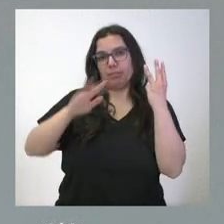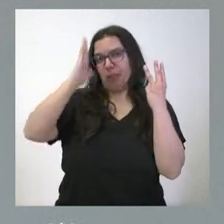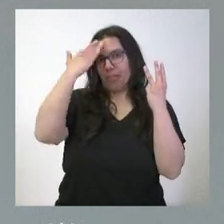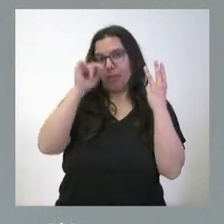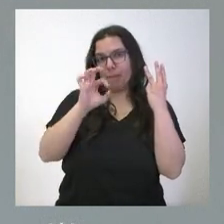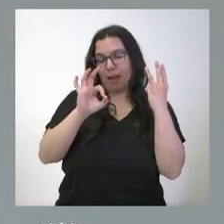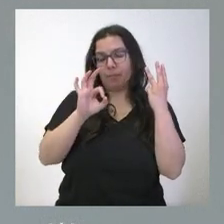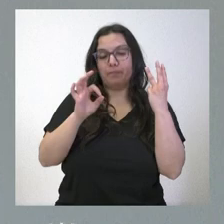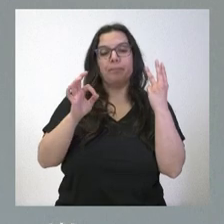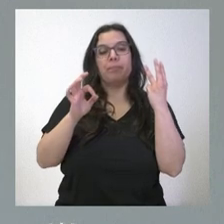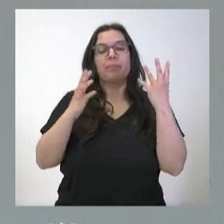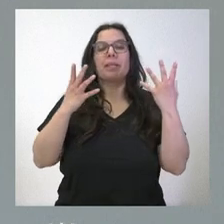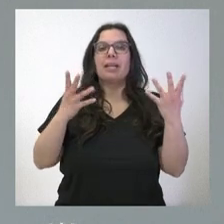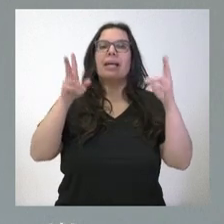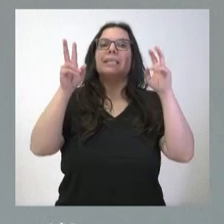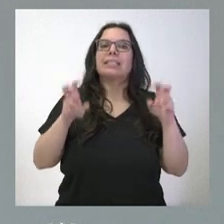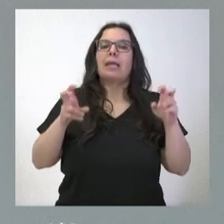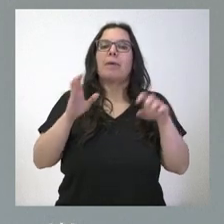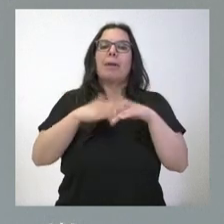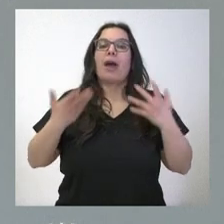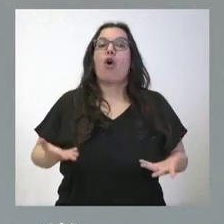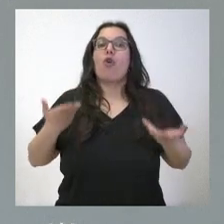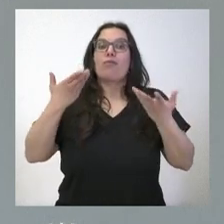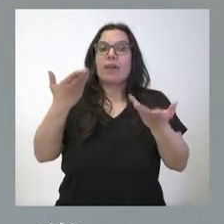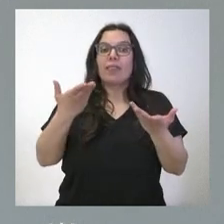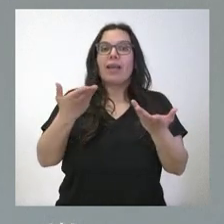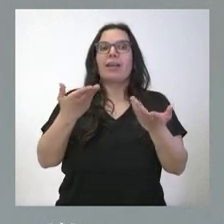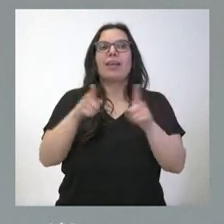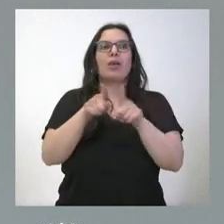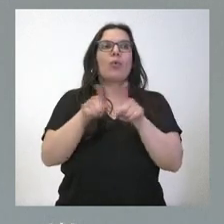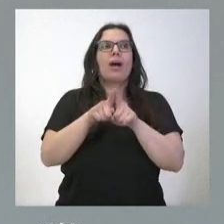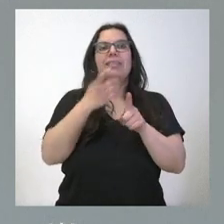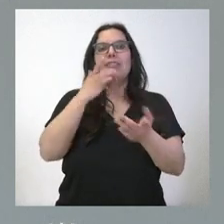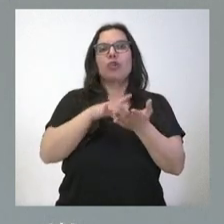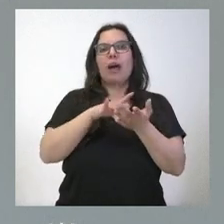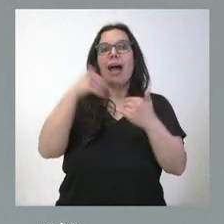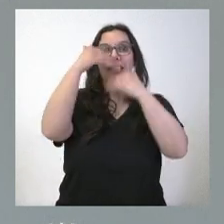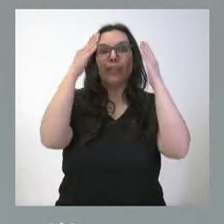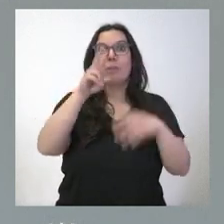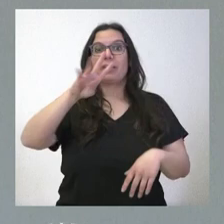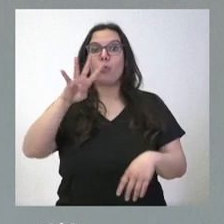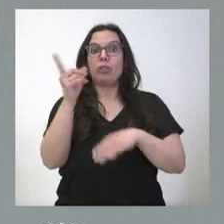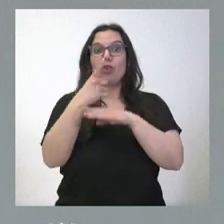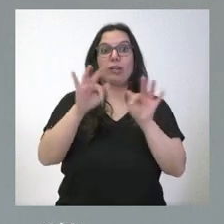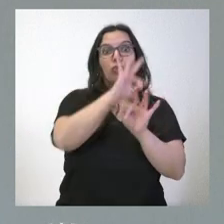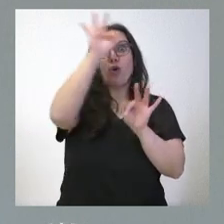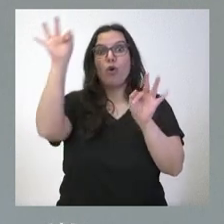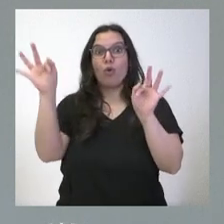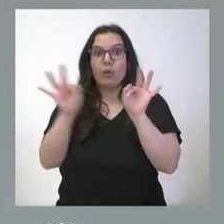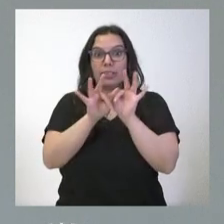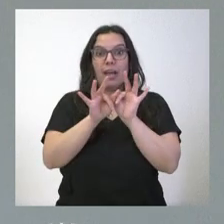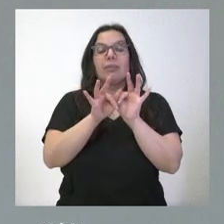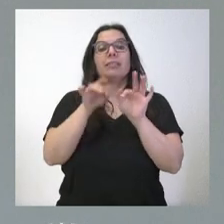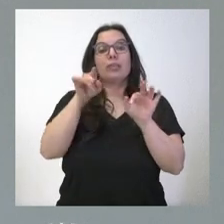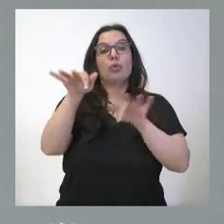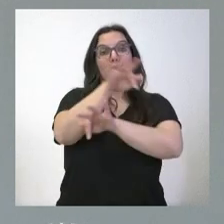y específicamente lo que tenga que ver con la prestación del servicio de forma continuada las 24 horas del día pues lógicamente son turnos